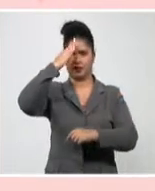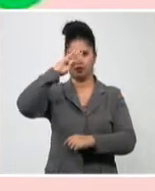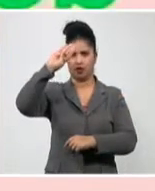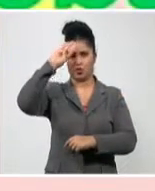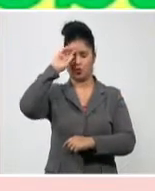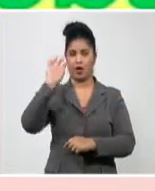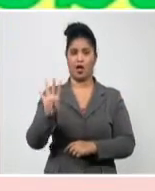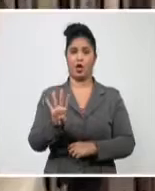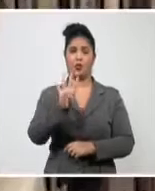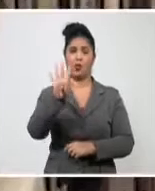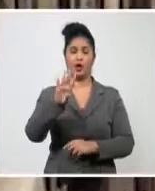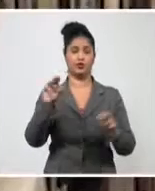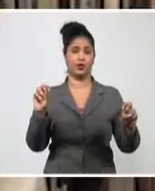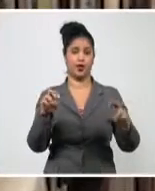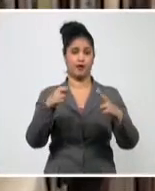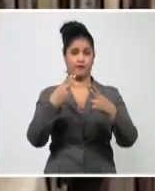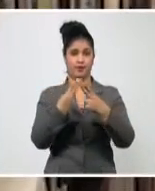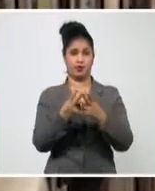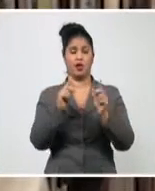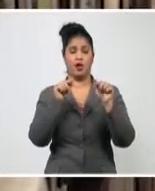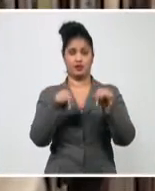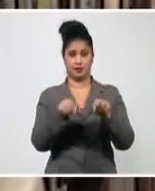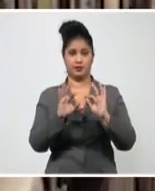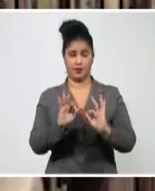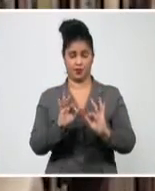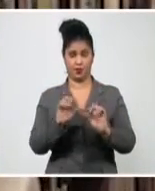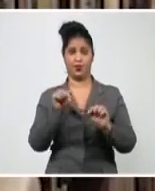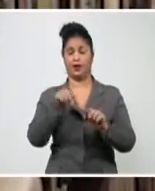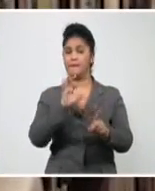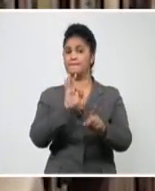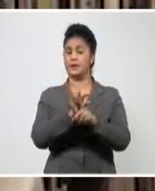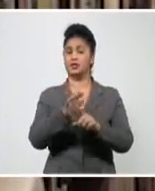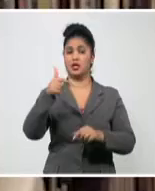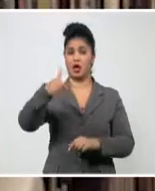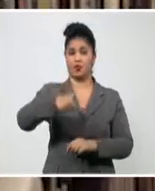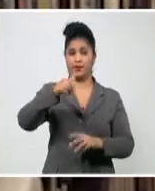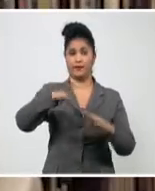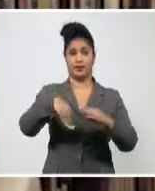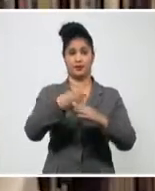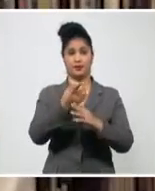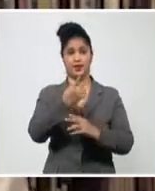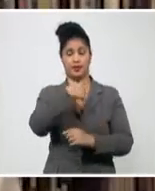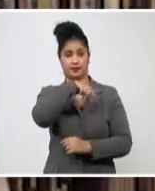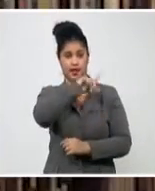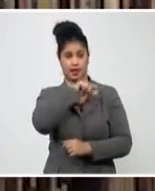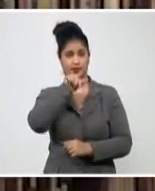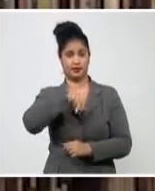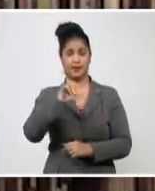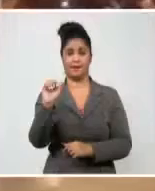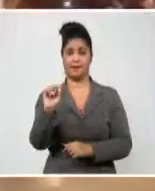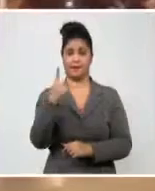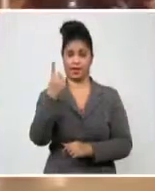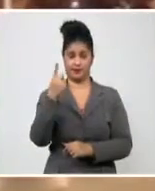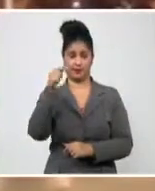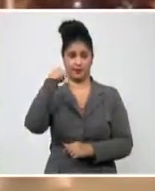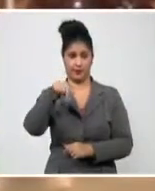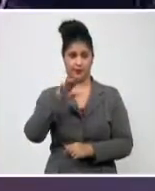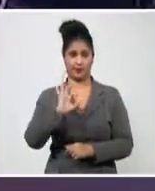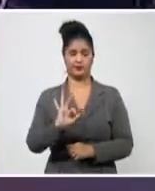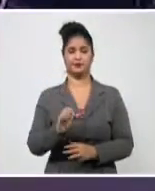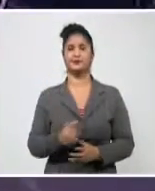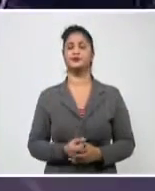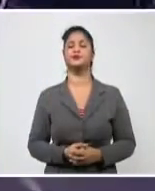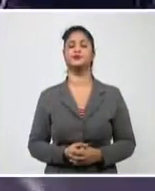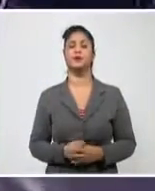Meets Havana en el Festival Jazz Plaza. Este jueves se desarrolló la primera de ellas, que contó con las actuaciones de Larry Blumenfield, Roscoe